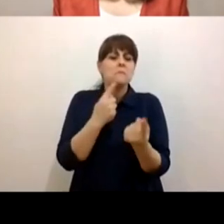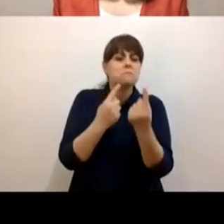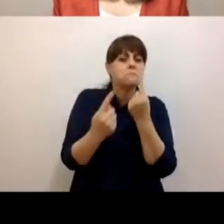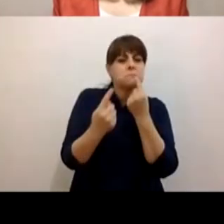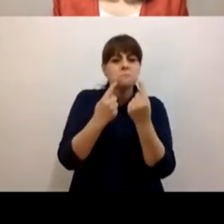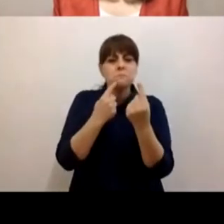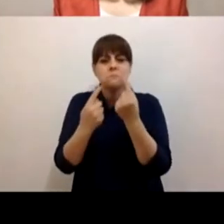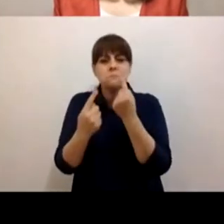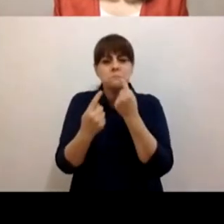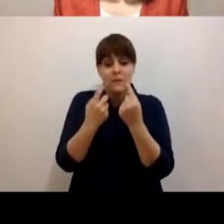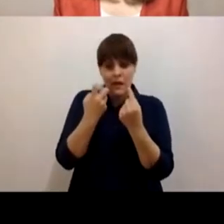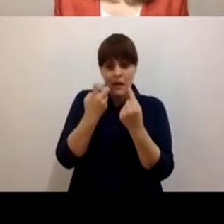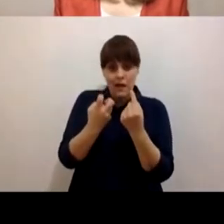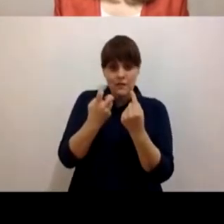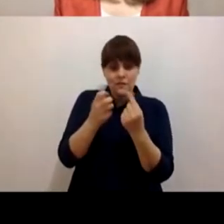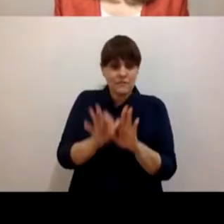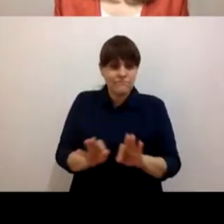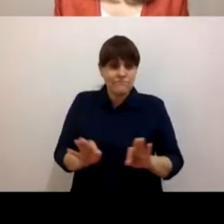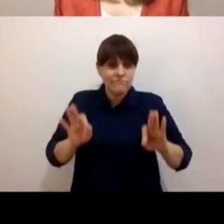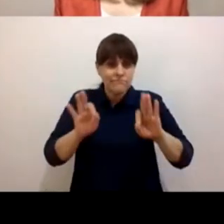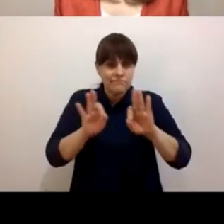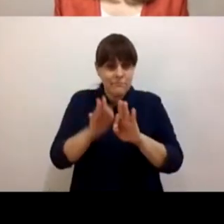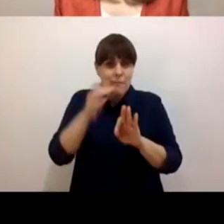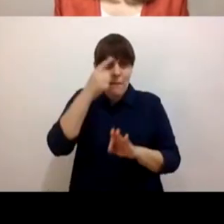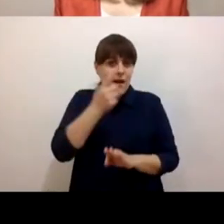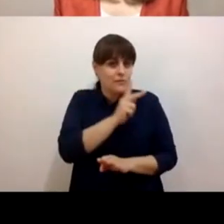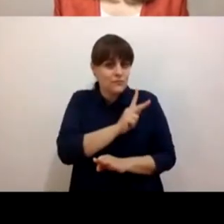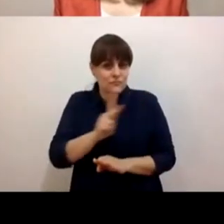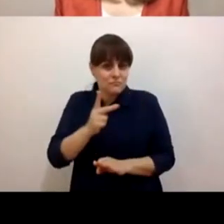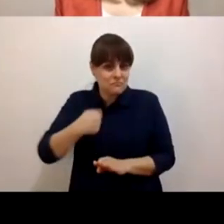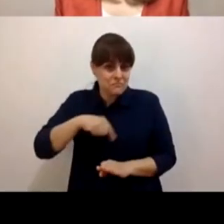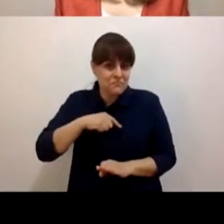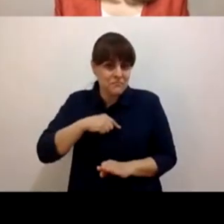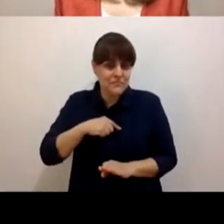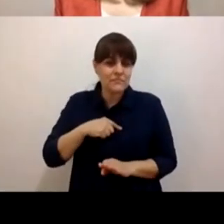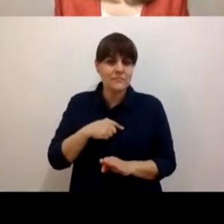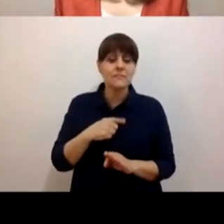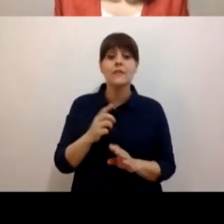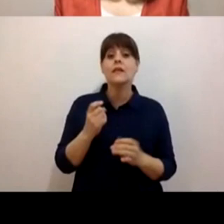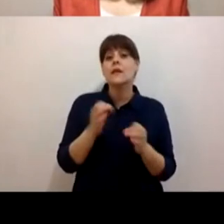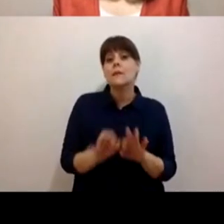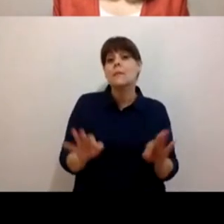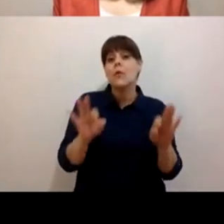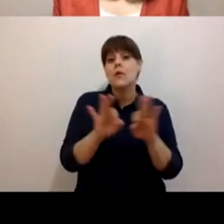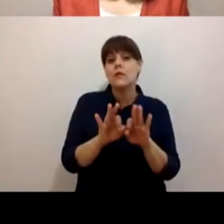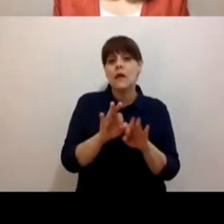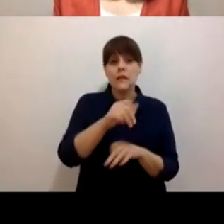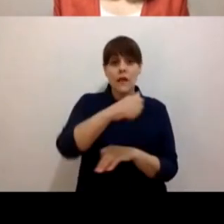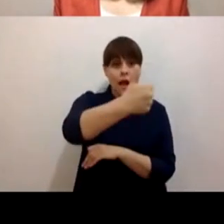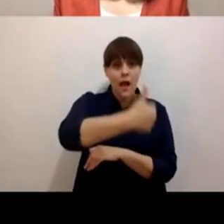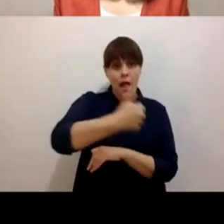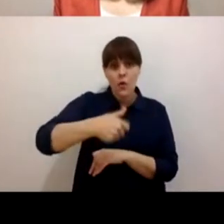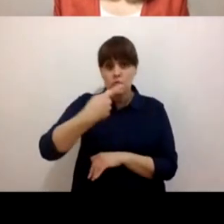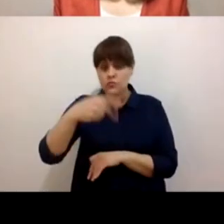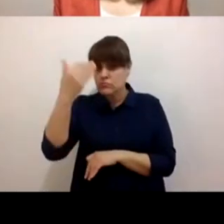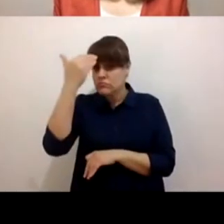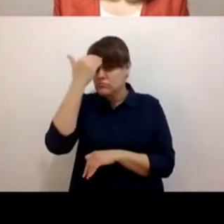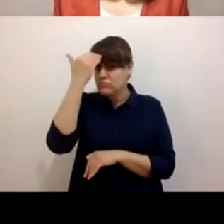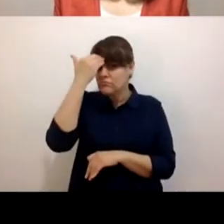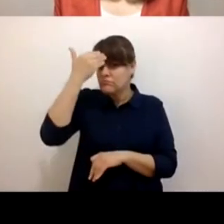muy importante para nosotros. Y también es muy importante que los saberes que aquí se van a conjuntar